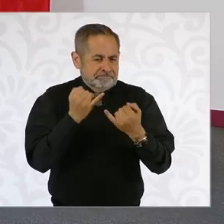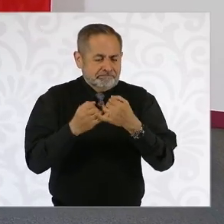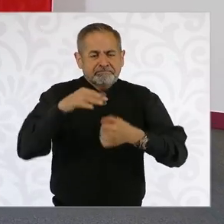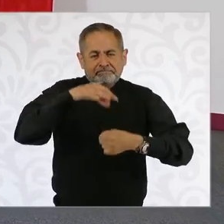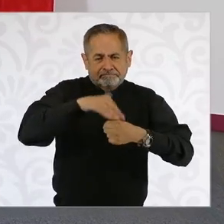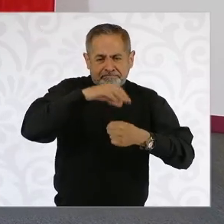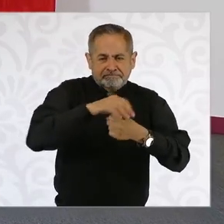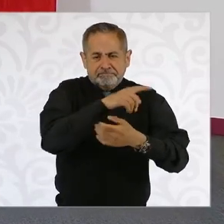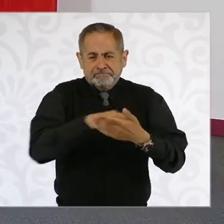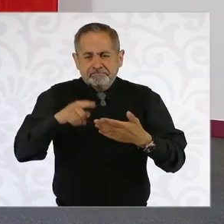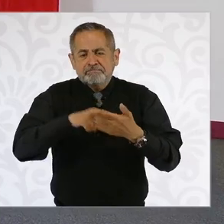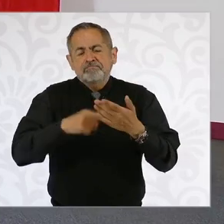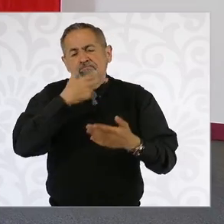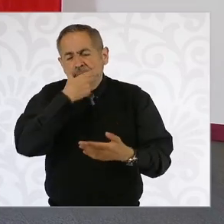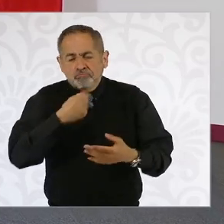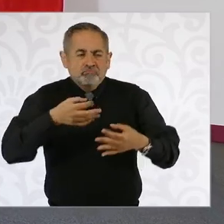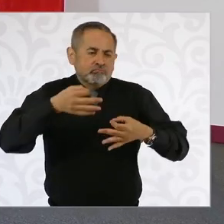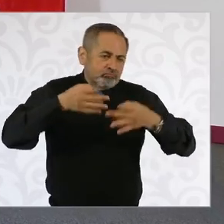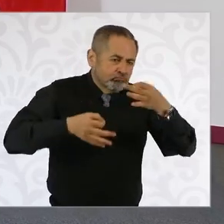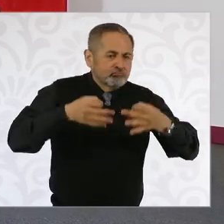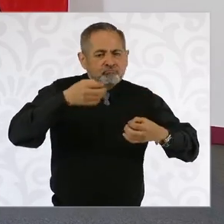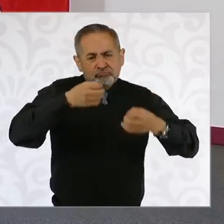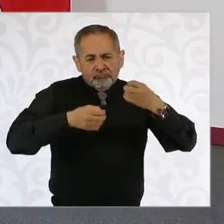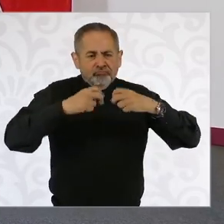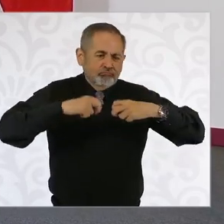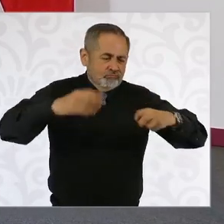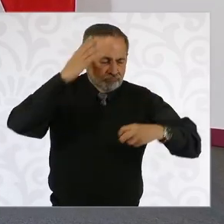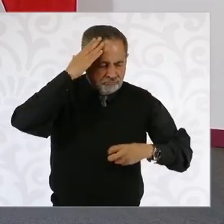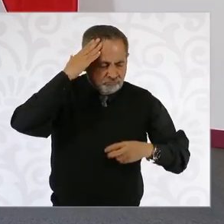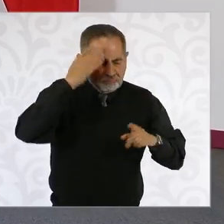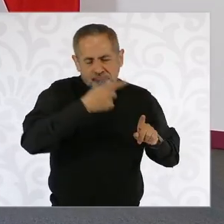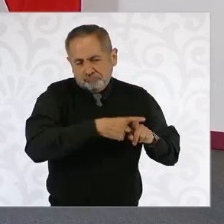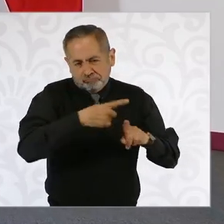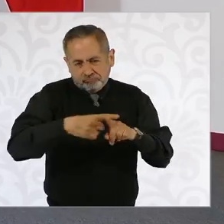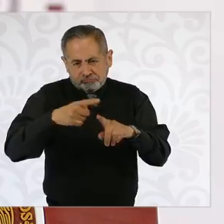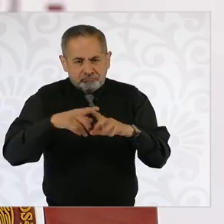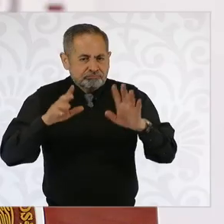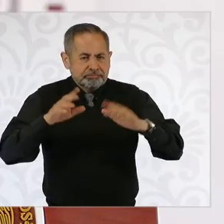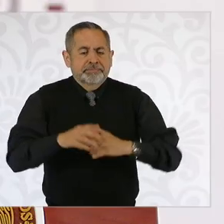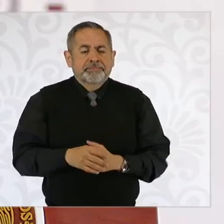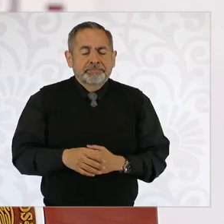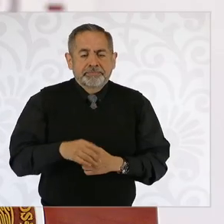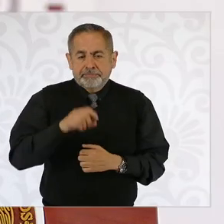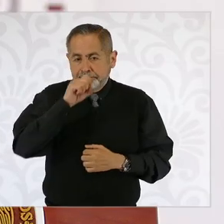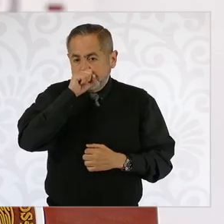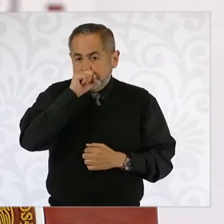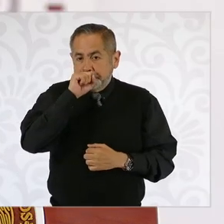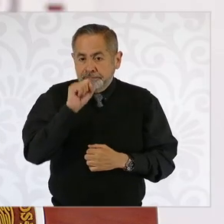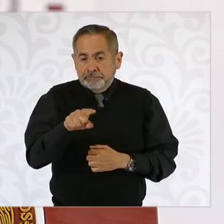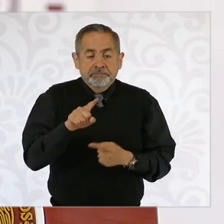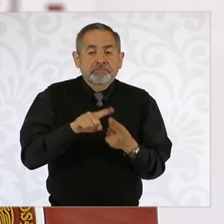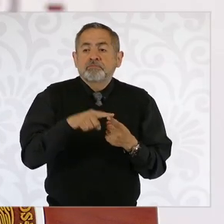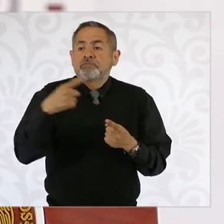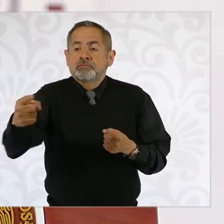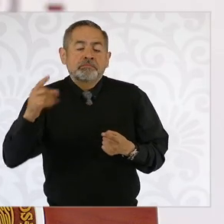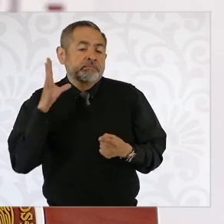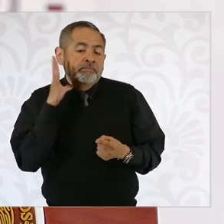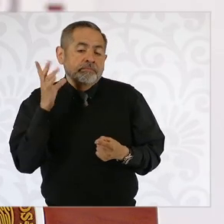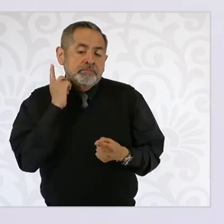jueces, de las y los jueces, magistrados y ministros. Lo mismo tiene que hacer el Congreso,